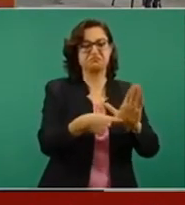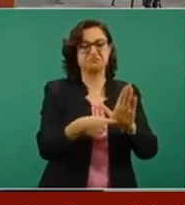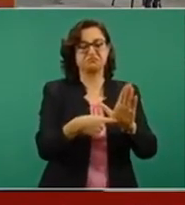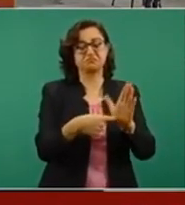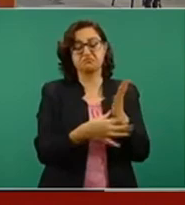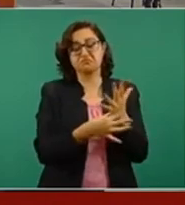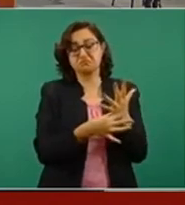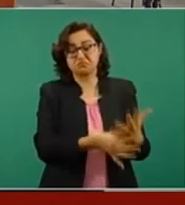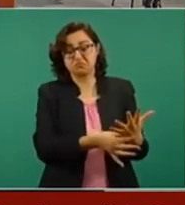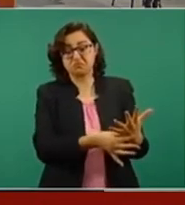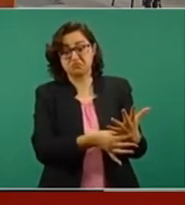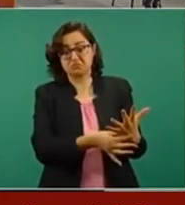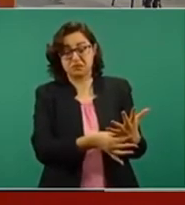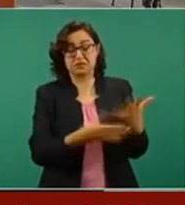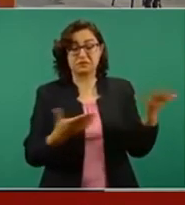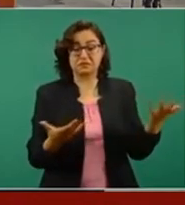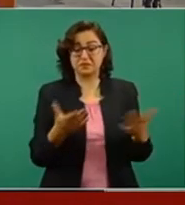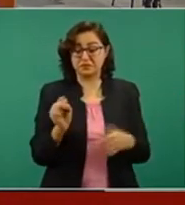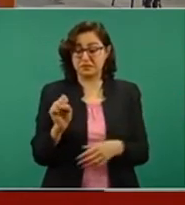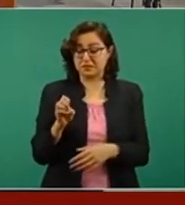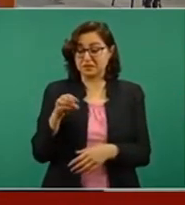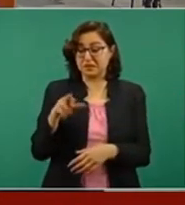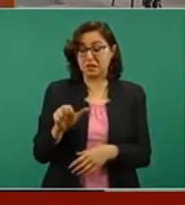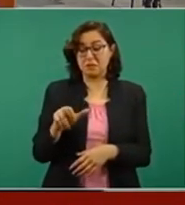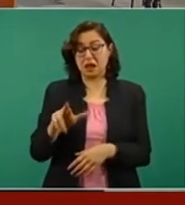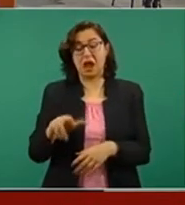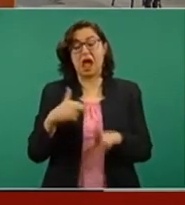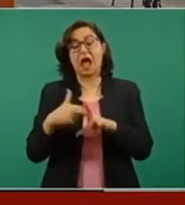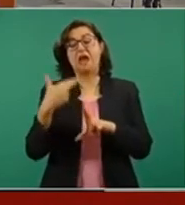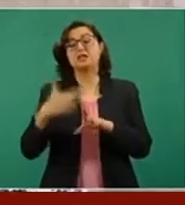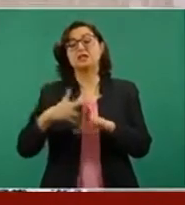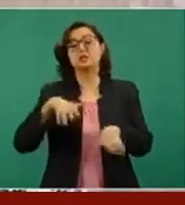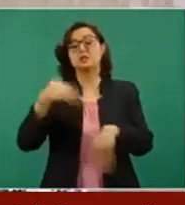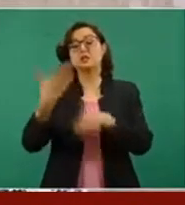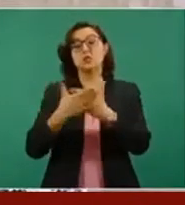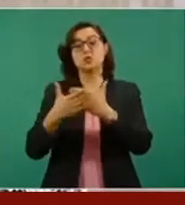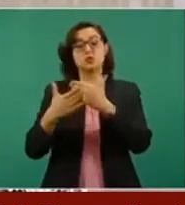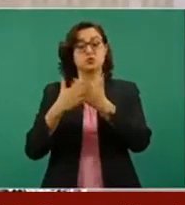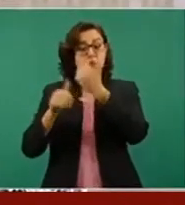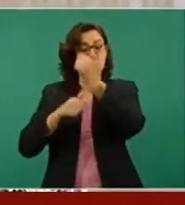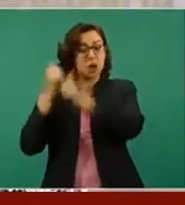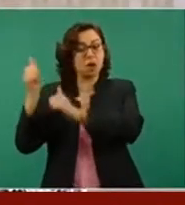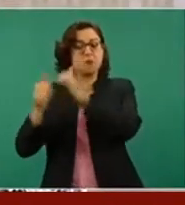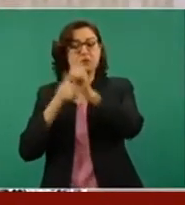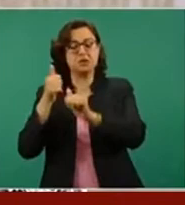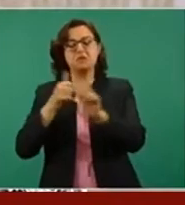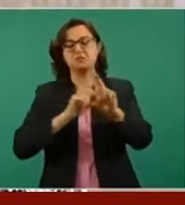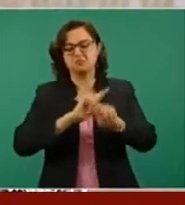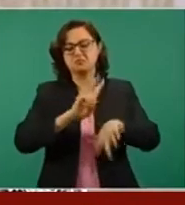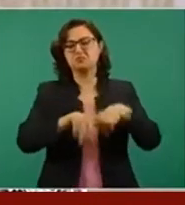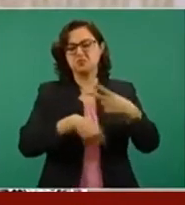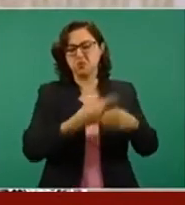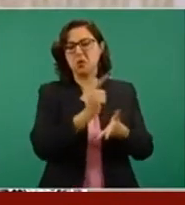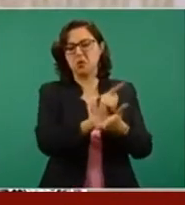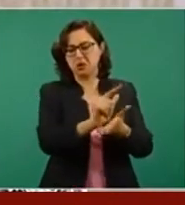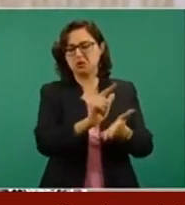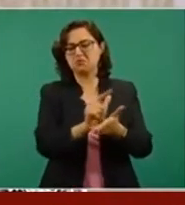anunció que acudiría hasta el próximo mes de abril a limpiar la macroalga.